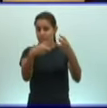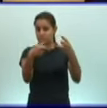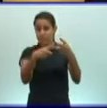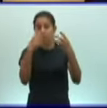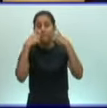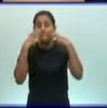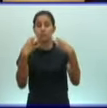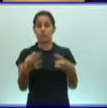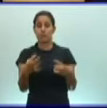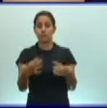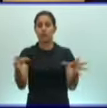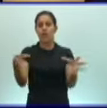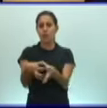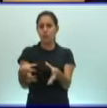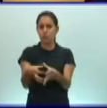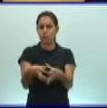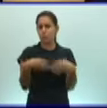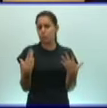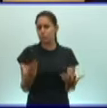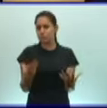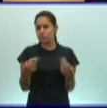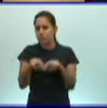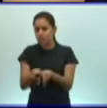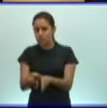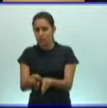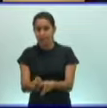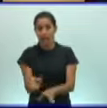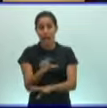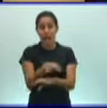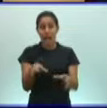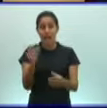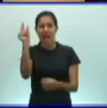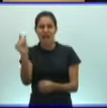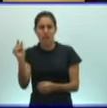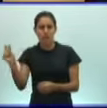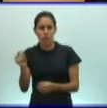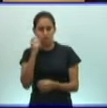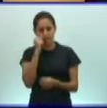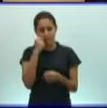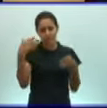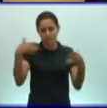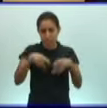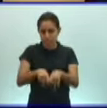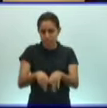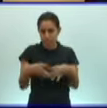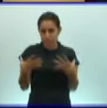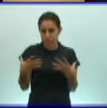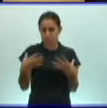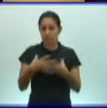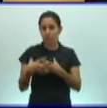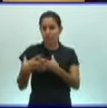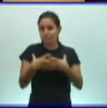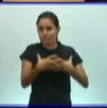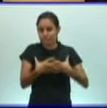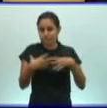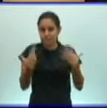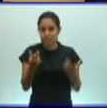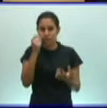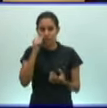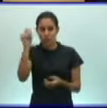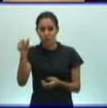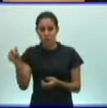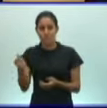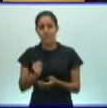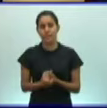este grupo con respecto al hombre. Todos los grupos animales tienen una relación directa con el hombre. No es el hombre el centro de la